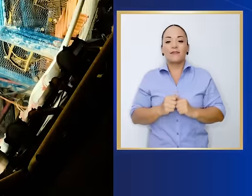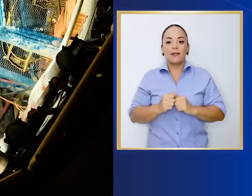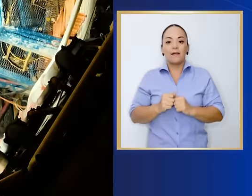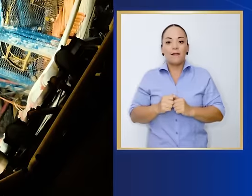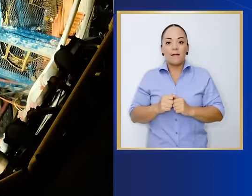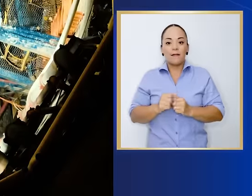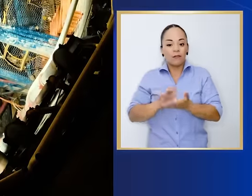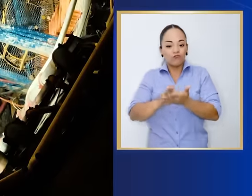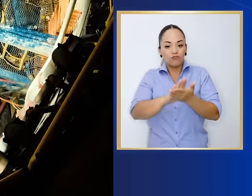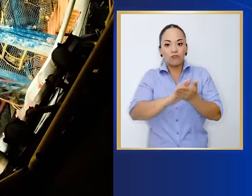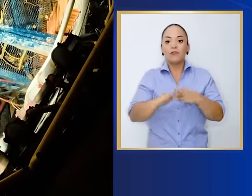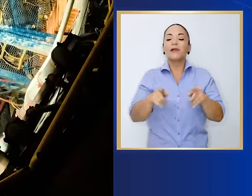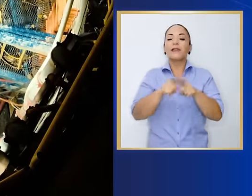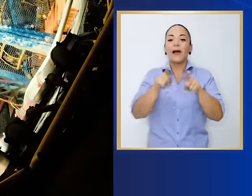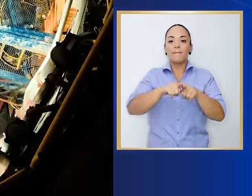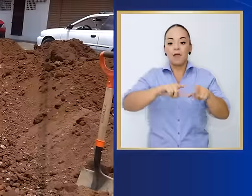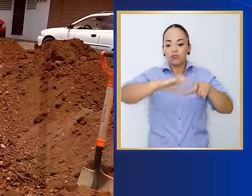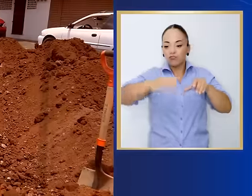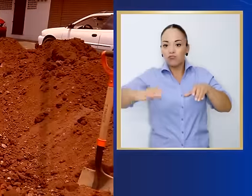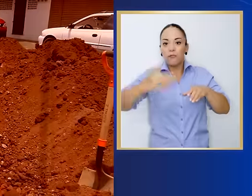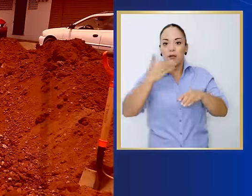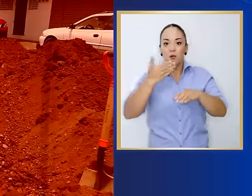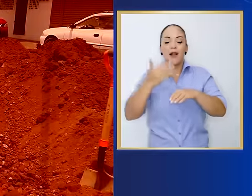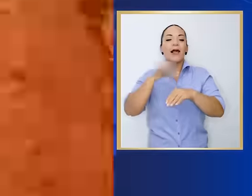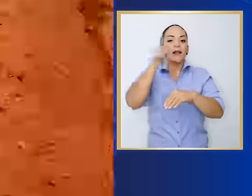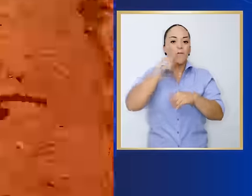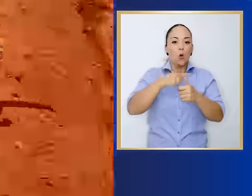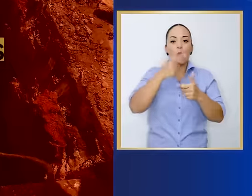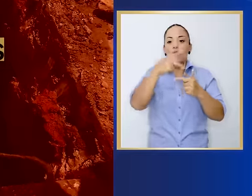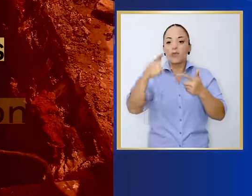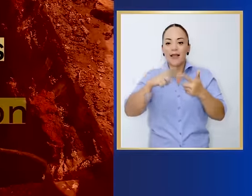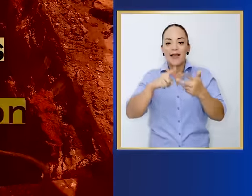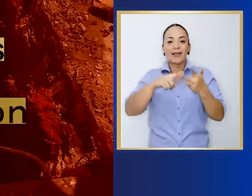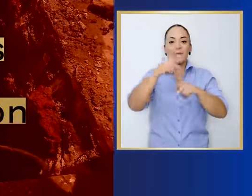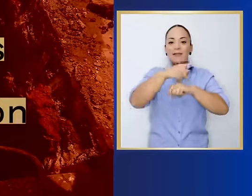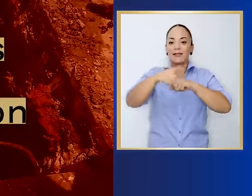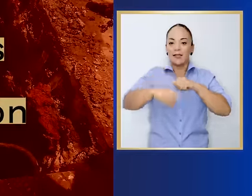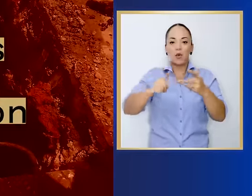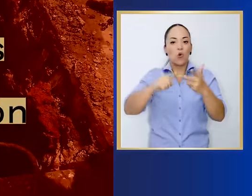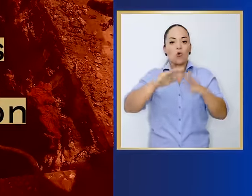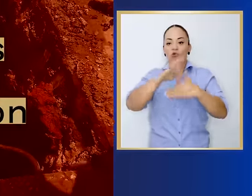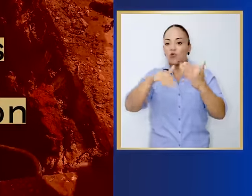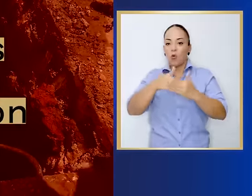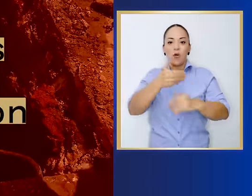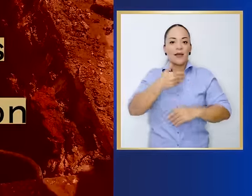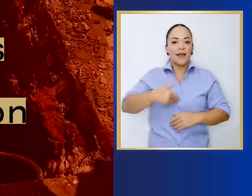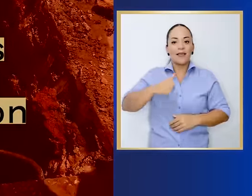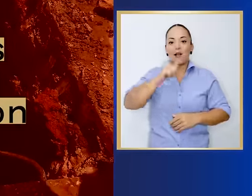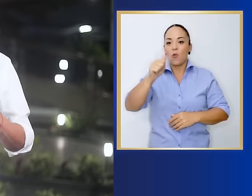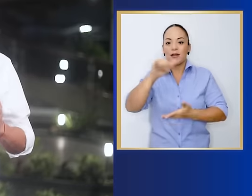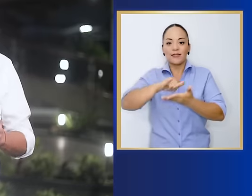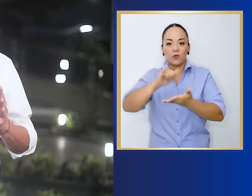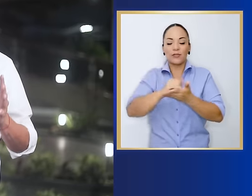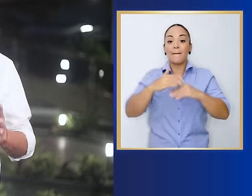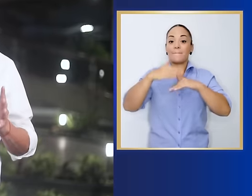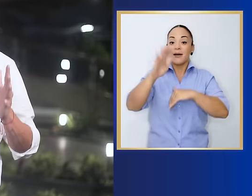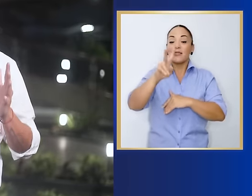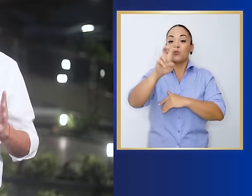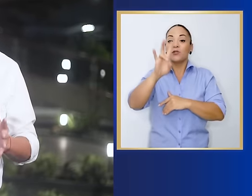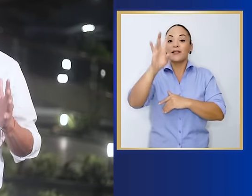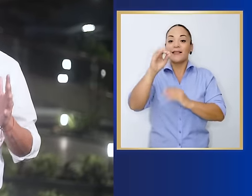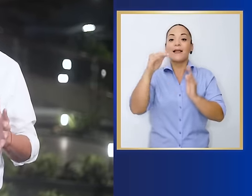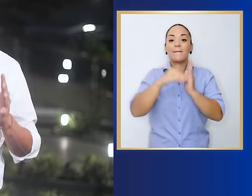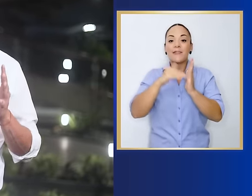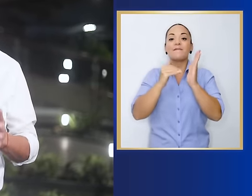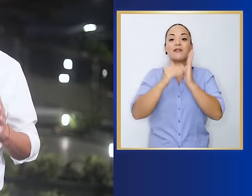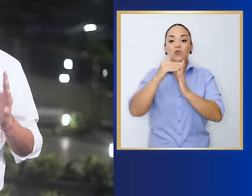% necesarias en alcantarillados en lugares como Limón, Punta Arenas, Pérez Celedón y todo el gran área metropolitana. Más de 270